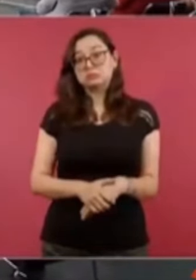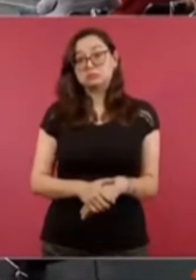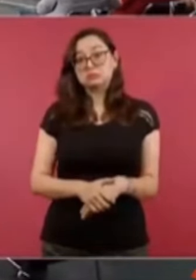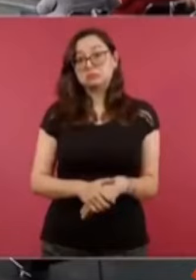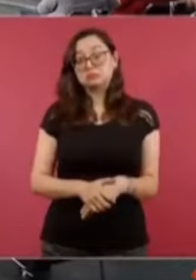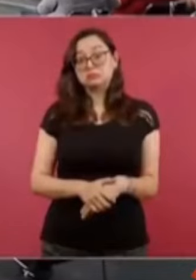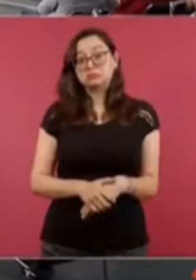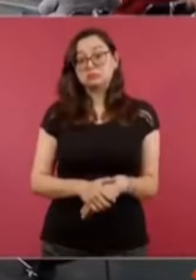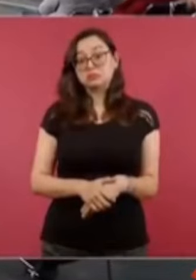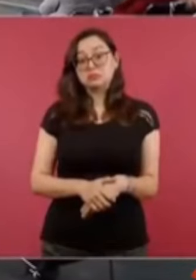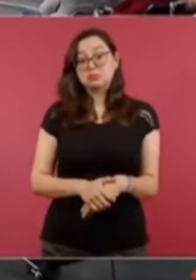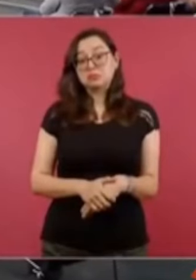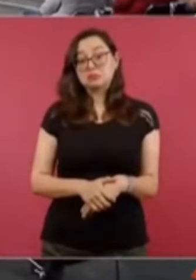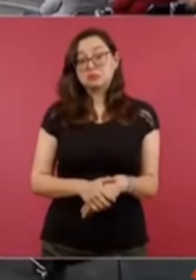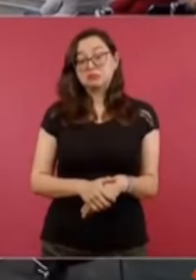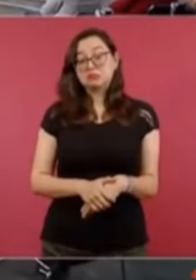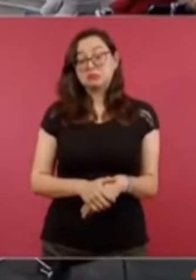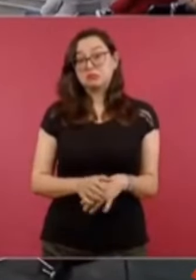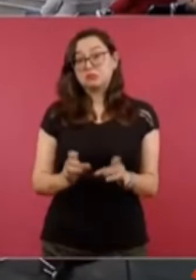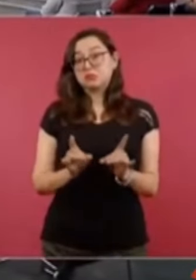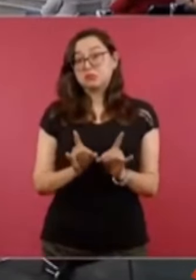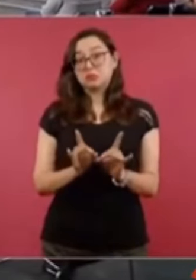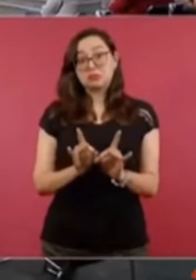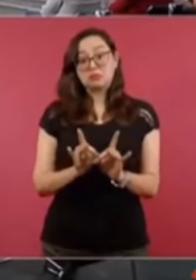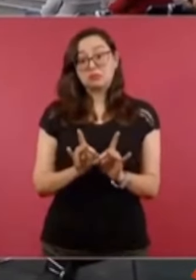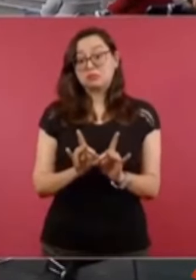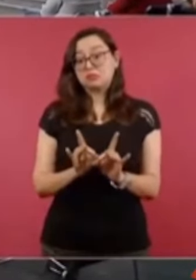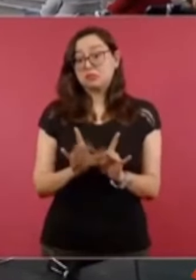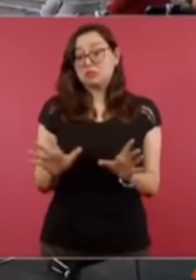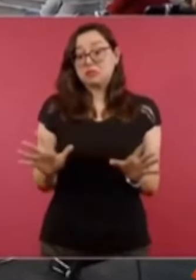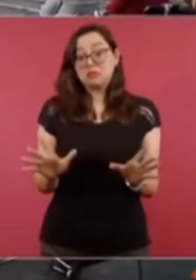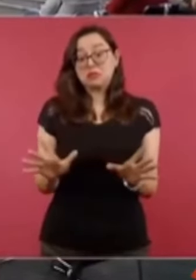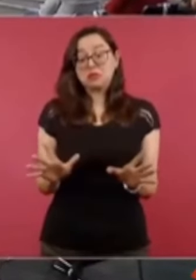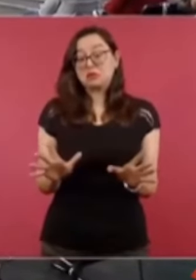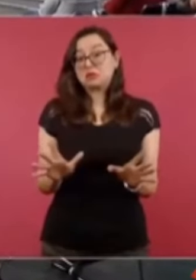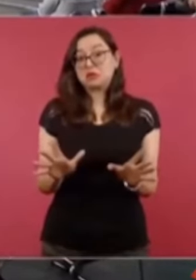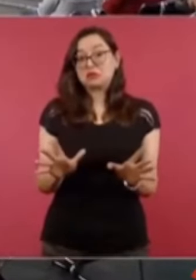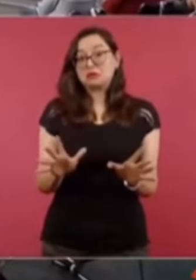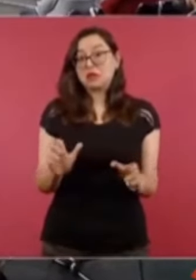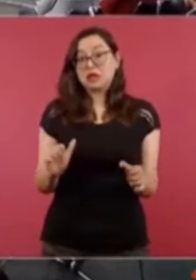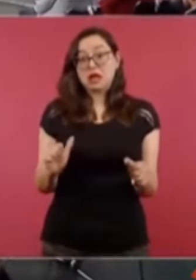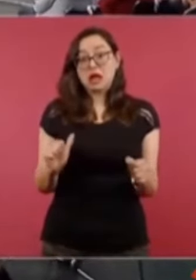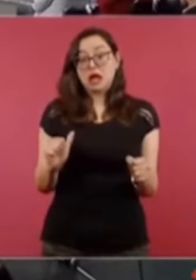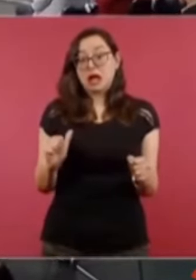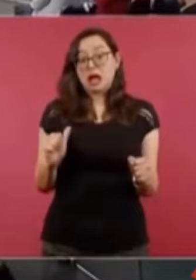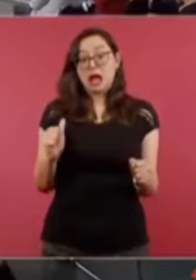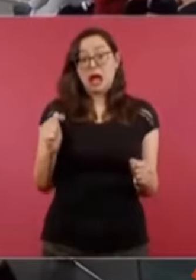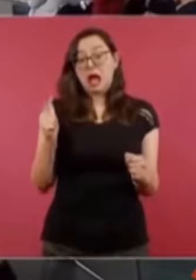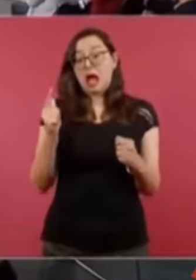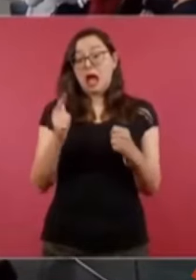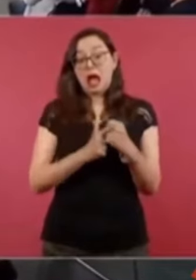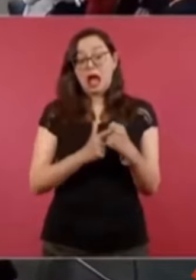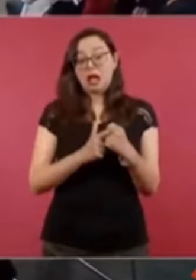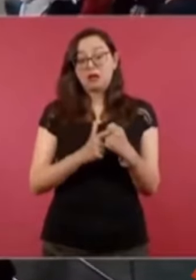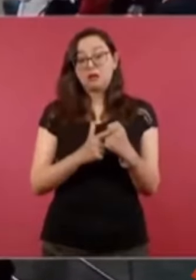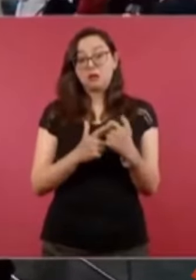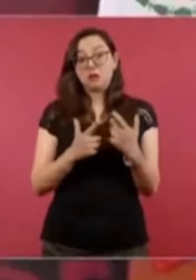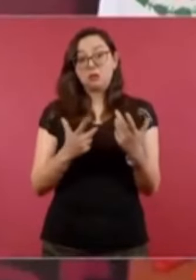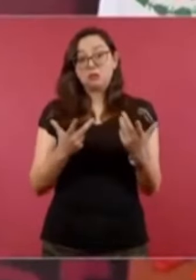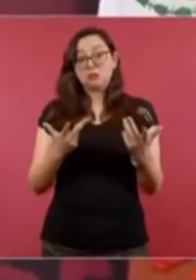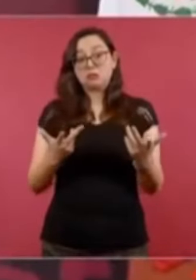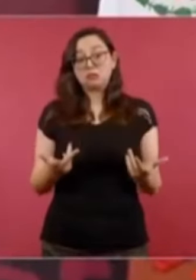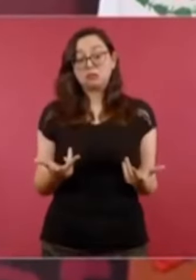a una situación extrema que sería el equivalente a un golpe de Estado